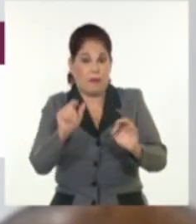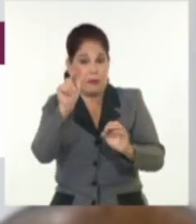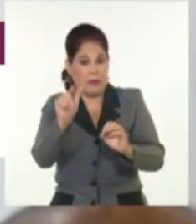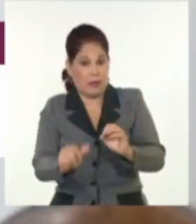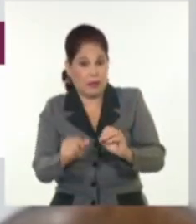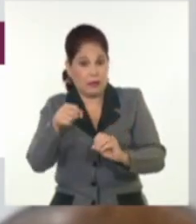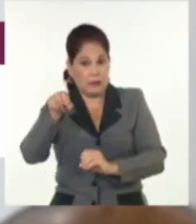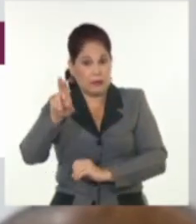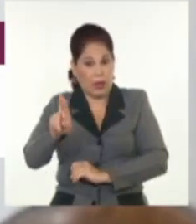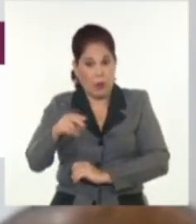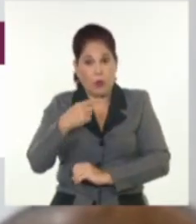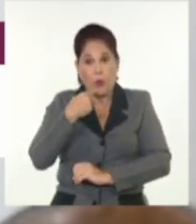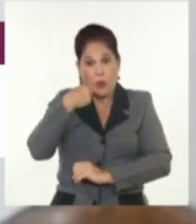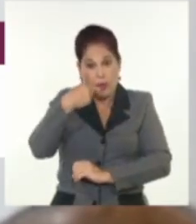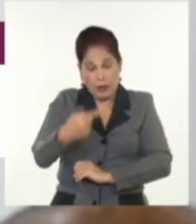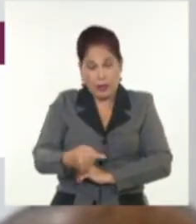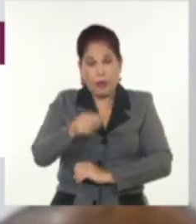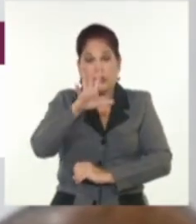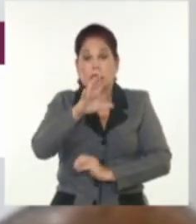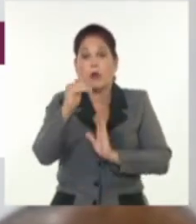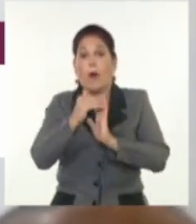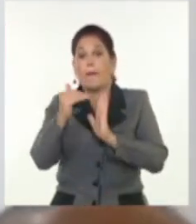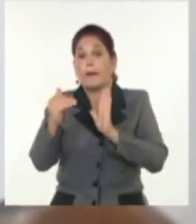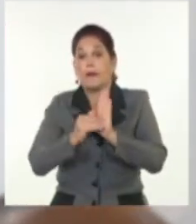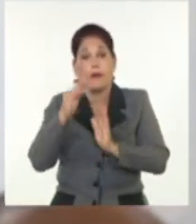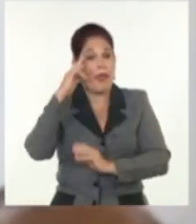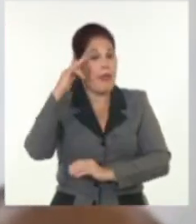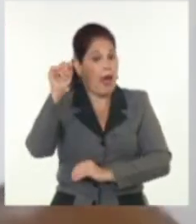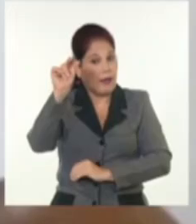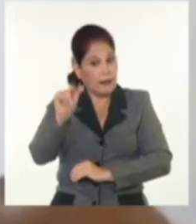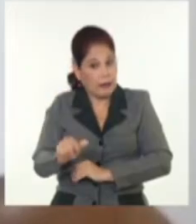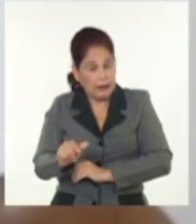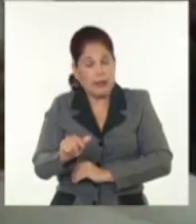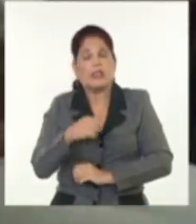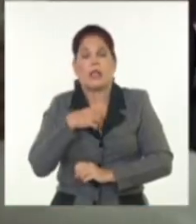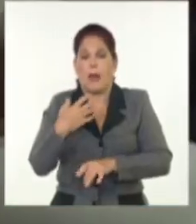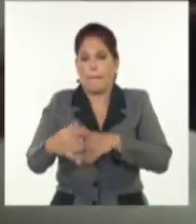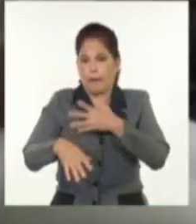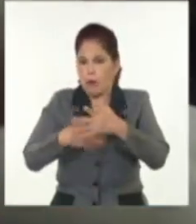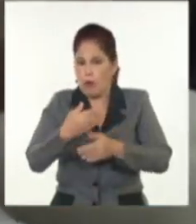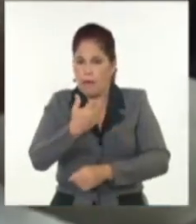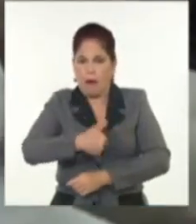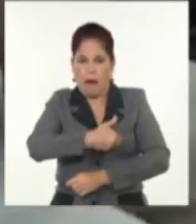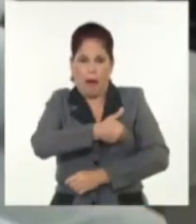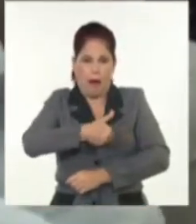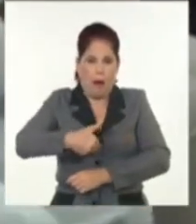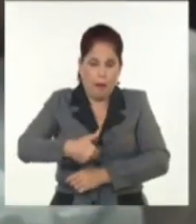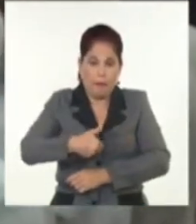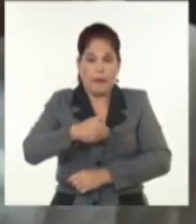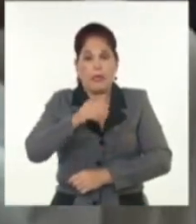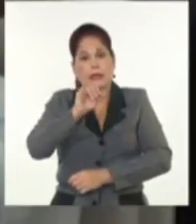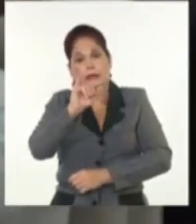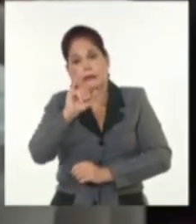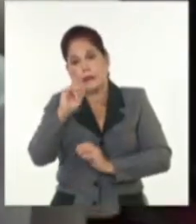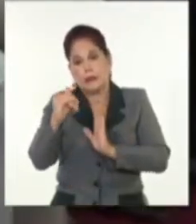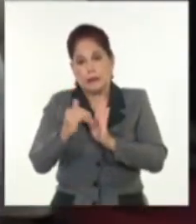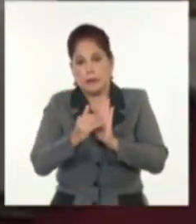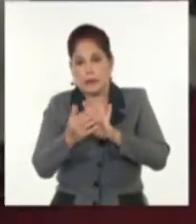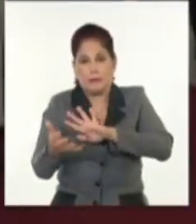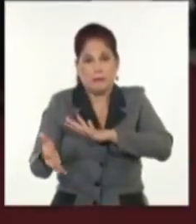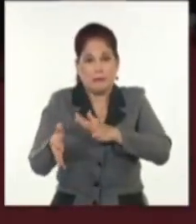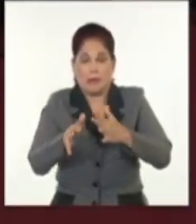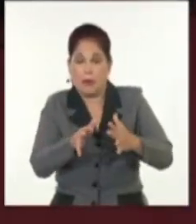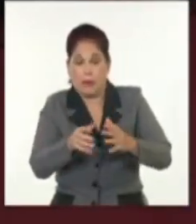la ONU reveló que más de 5 millones de haitianos sufren niveles críticos de hambruna. De ellos, unos 6 mil están